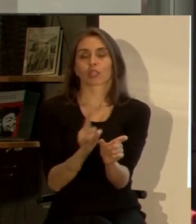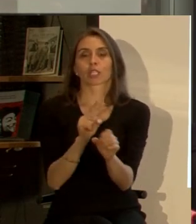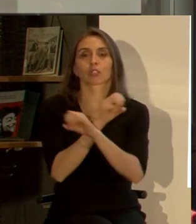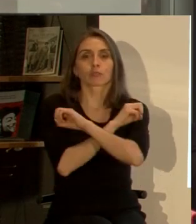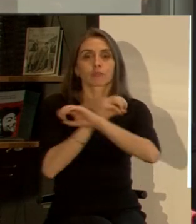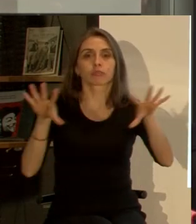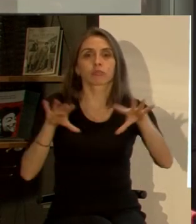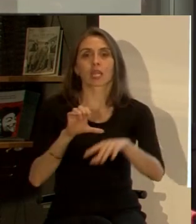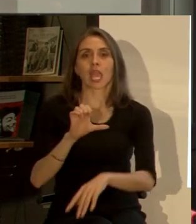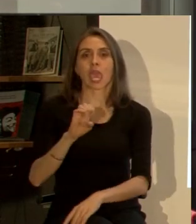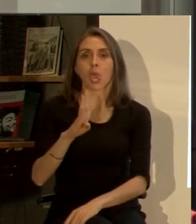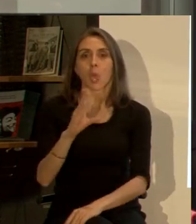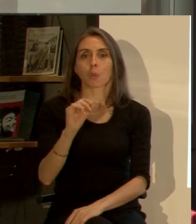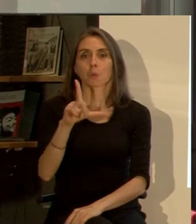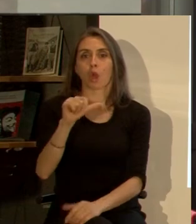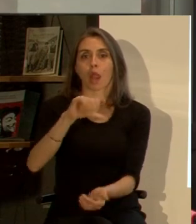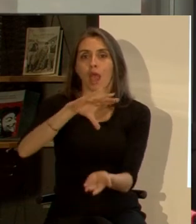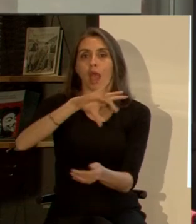brote de ébola